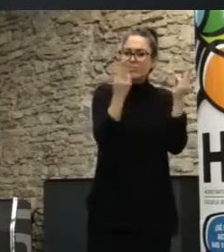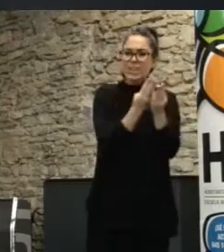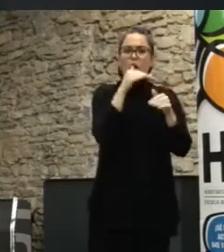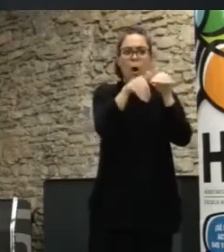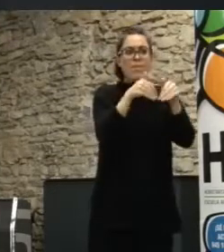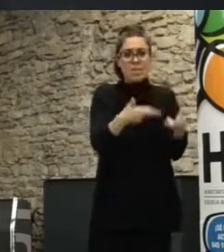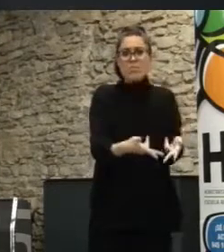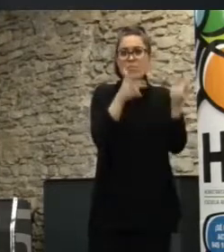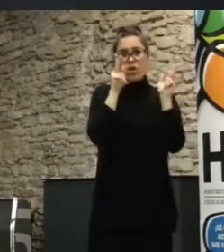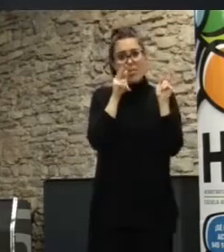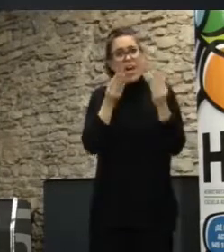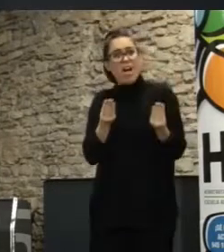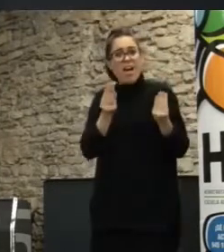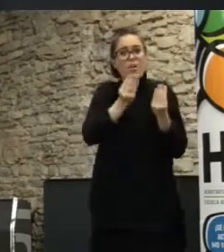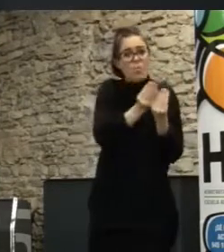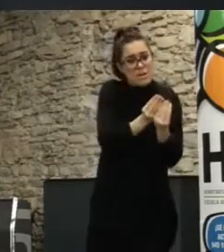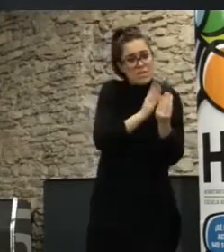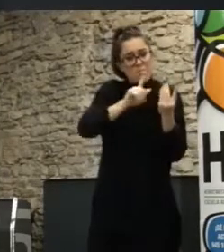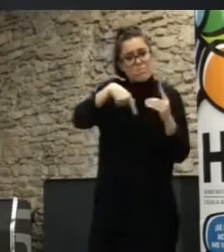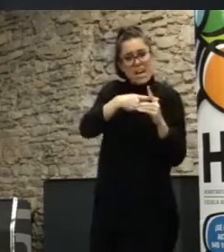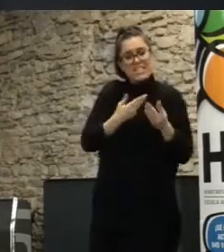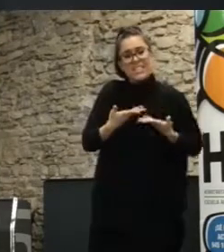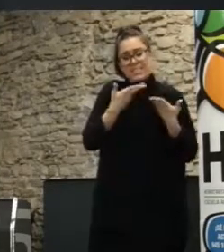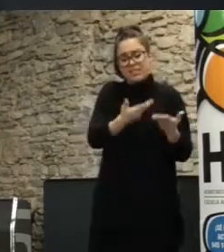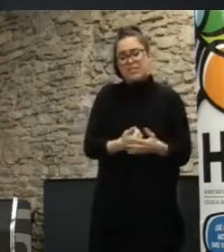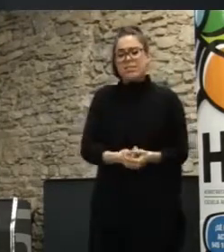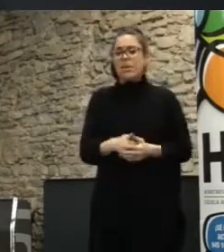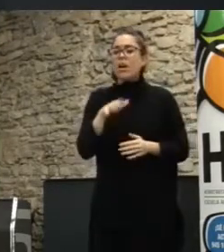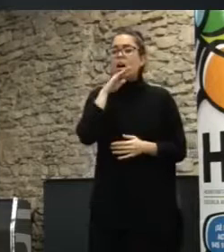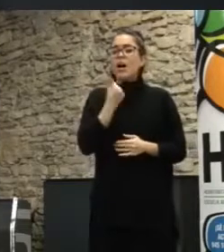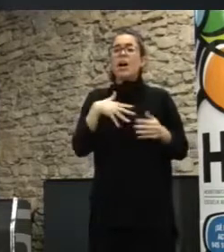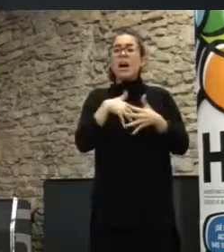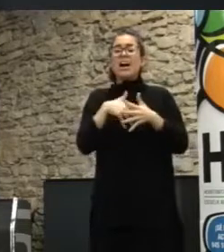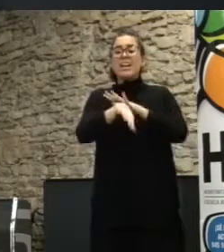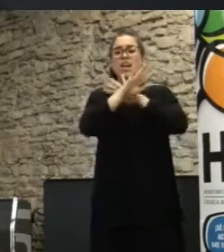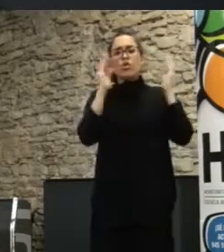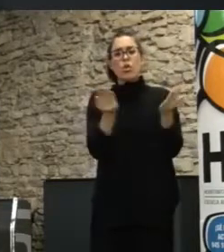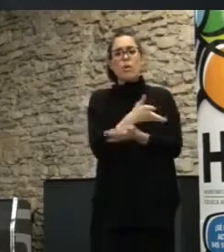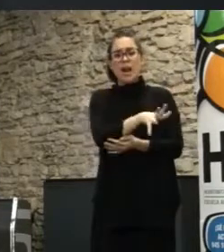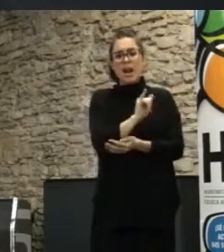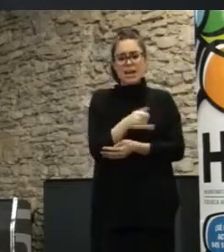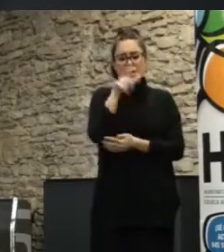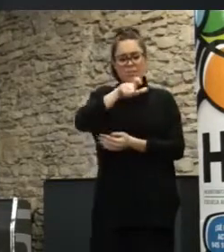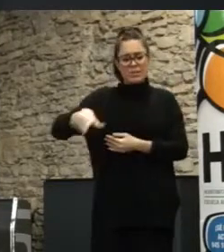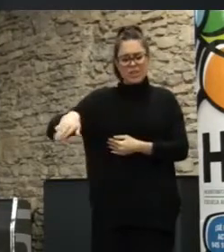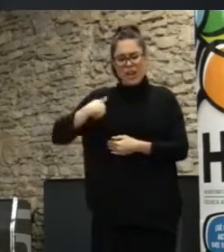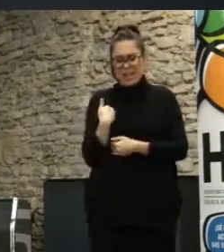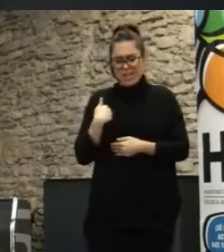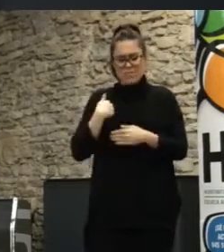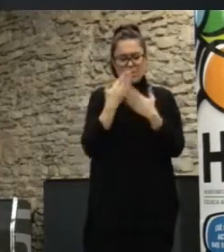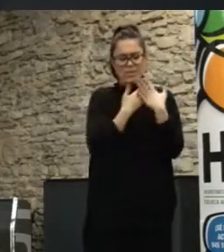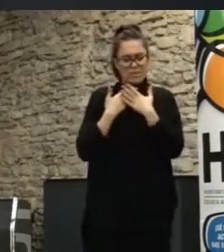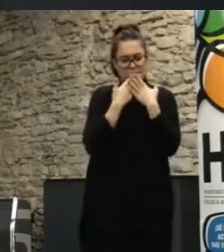a los nuevos tiempos. En estos momentos hay una red global de investigadores académicos, políticos, fundaciones de